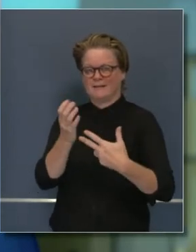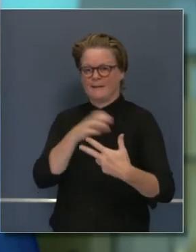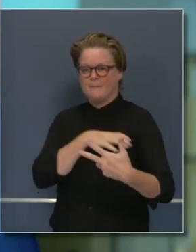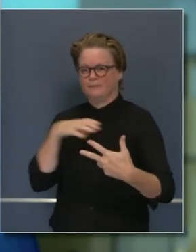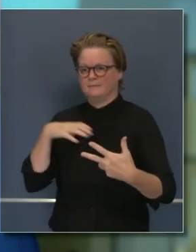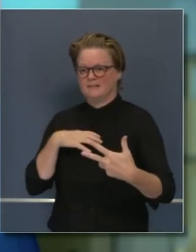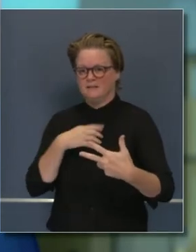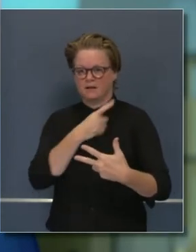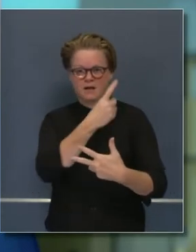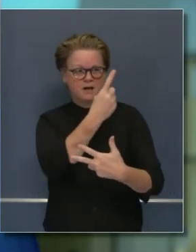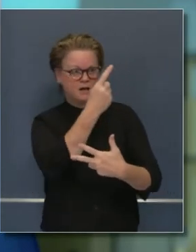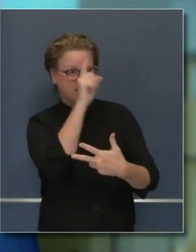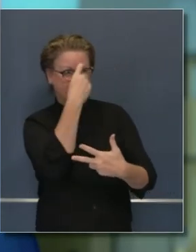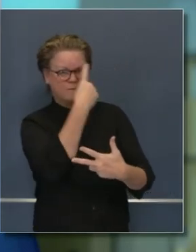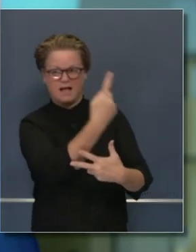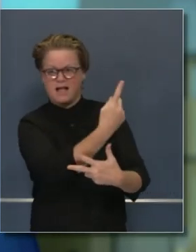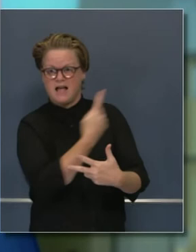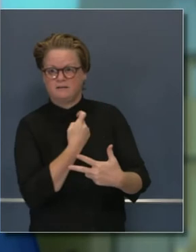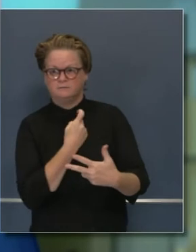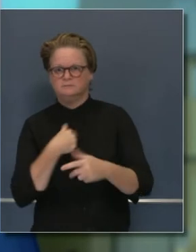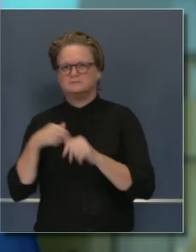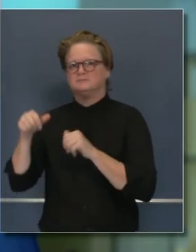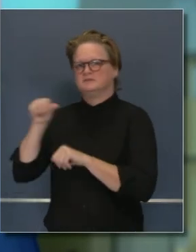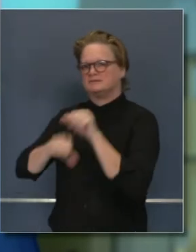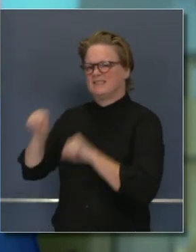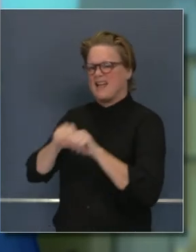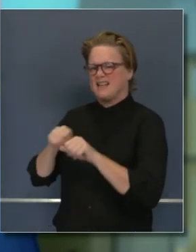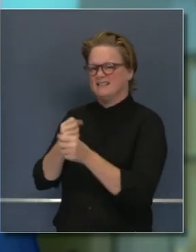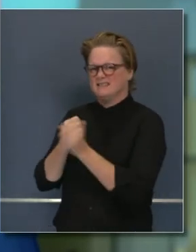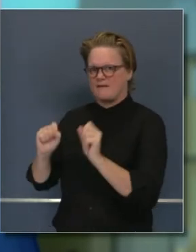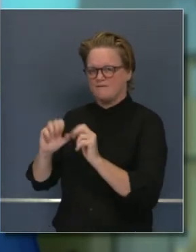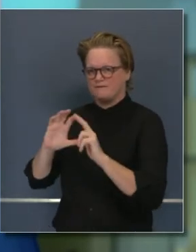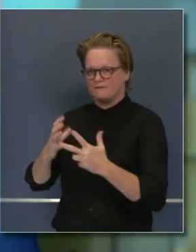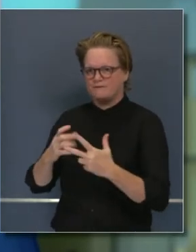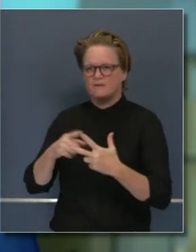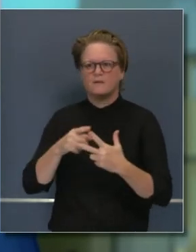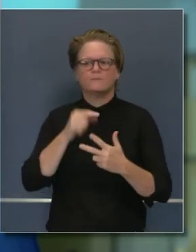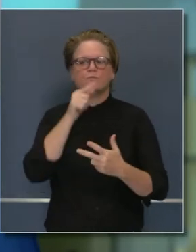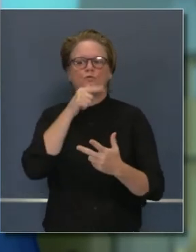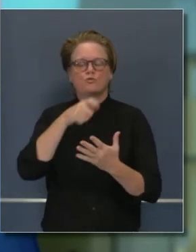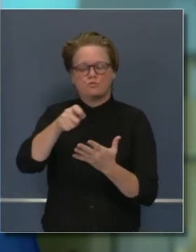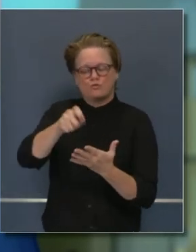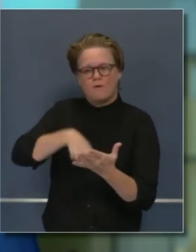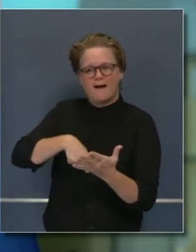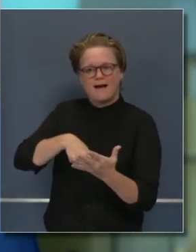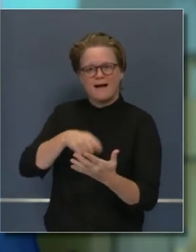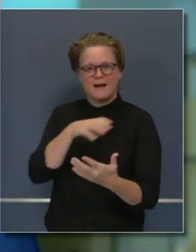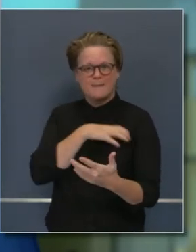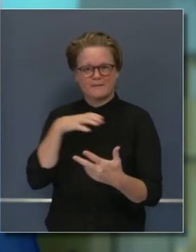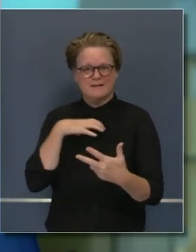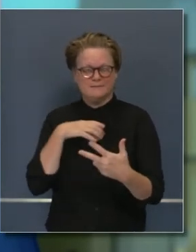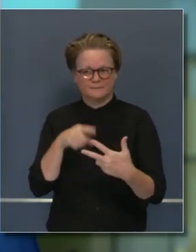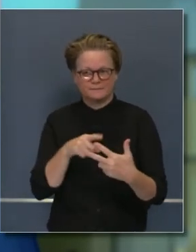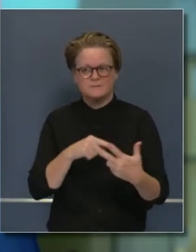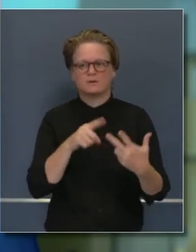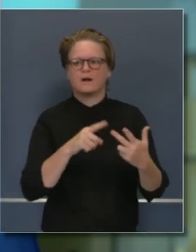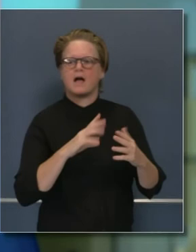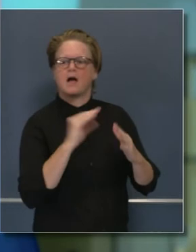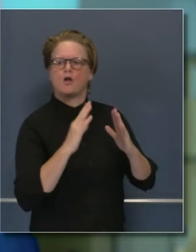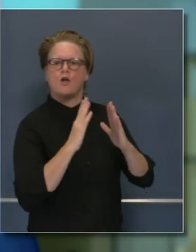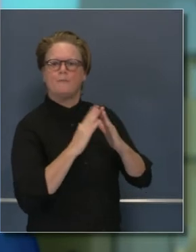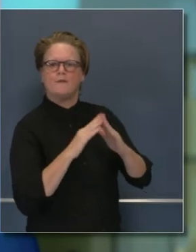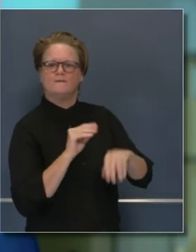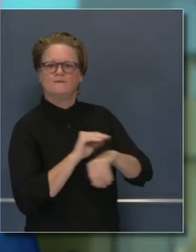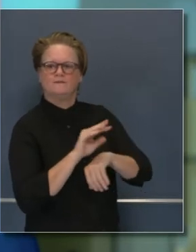instó el gobernador que implementemos el comité de seguridad científica, el comité de pautas y la comunidad